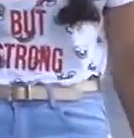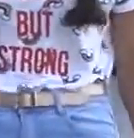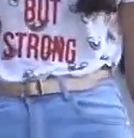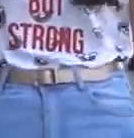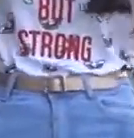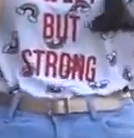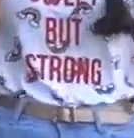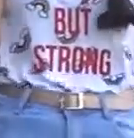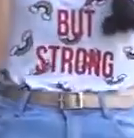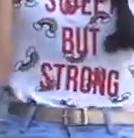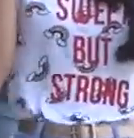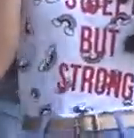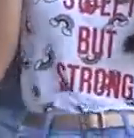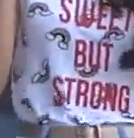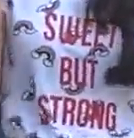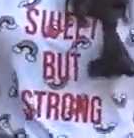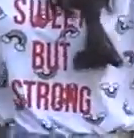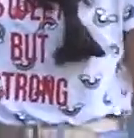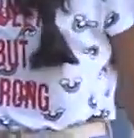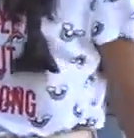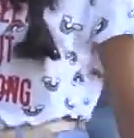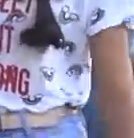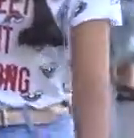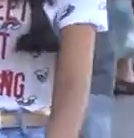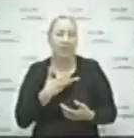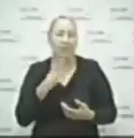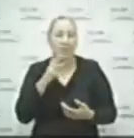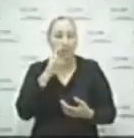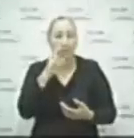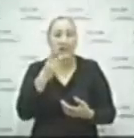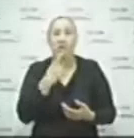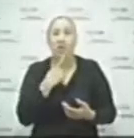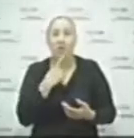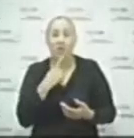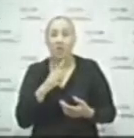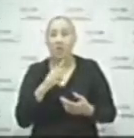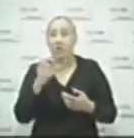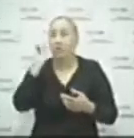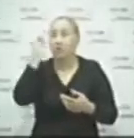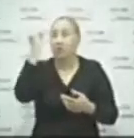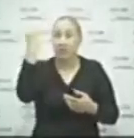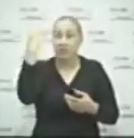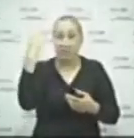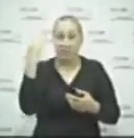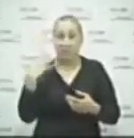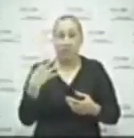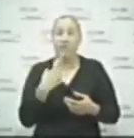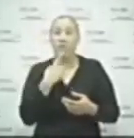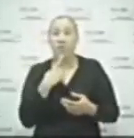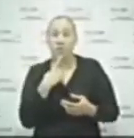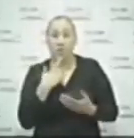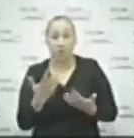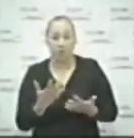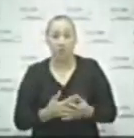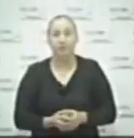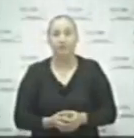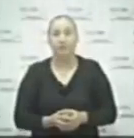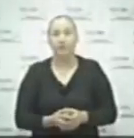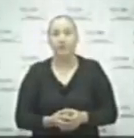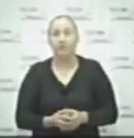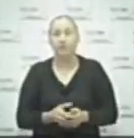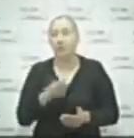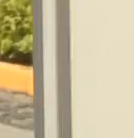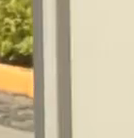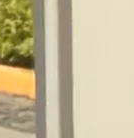virtual, la Secretaria de Salud y Bienestar Social, Leticia Delgado Carrillo, indicó que el crecimiento exponencial de